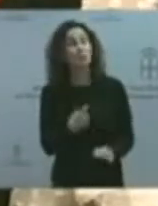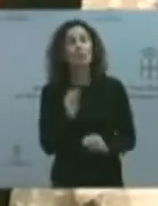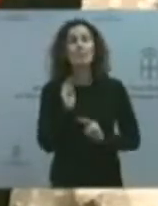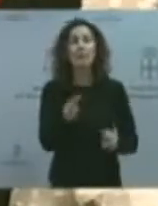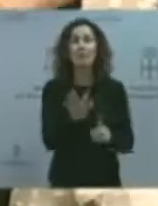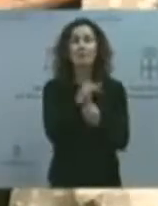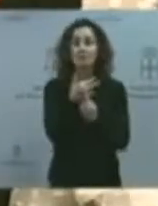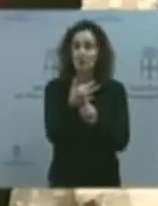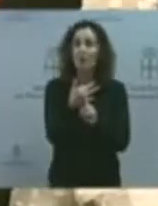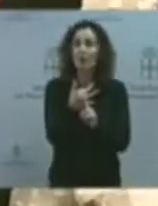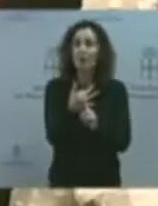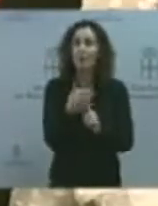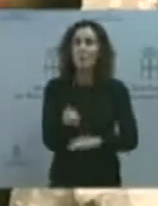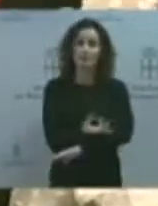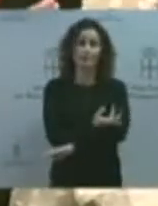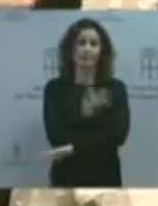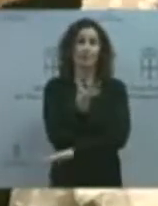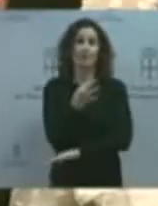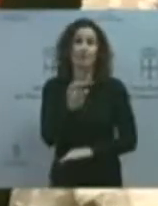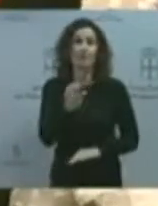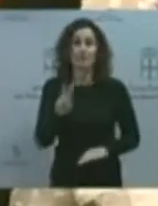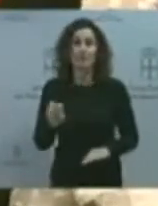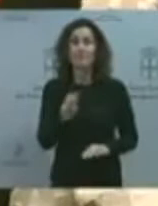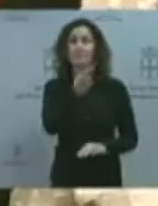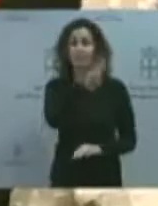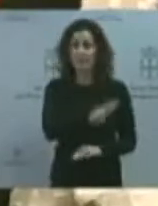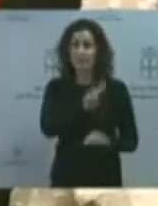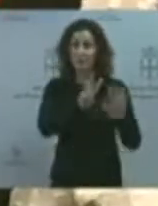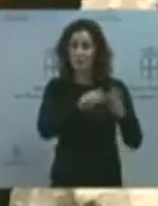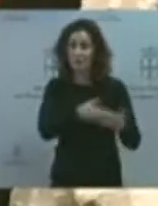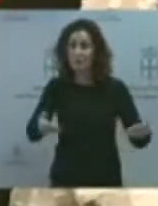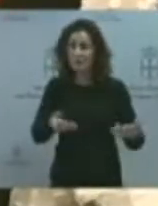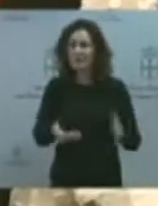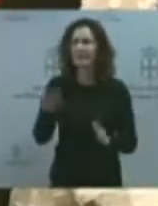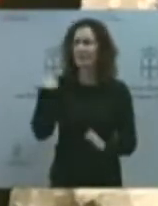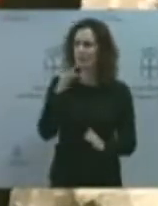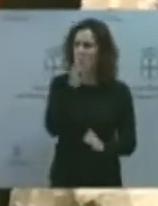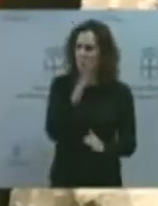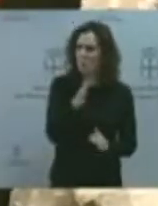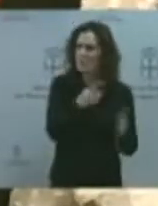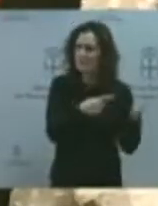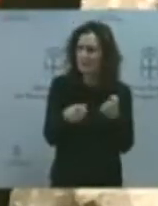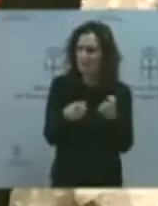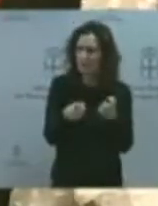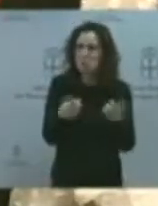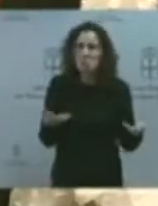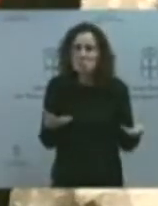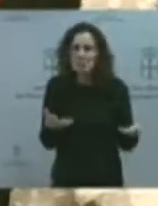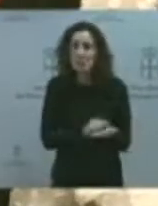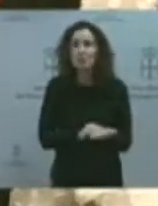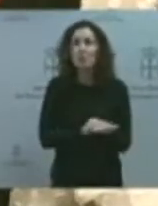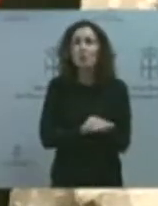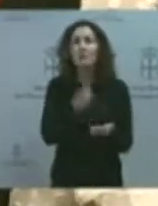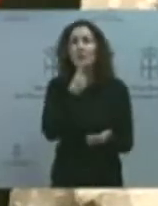28 millones van a invertir de los 600 que prometían el año pasado y, para solucionarlo, nos mandan tres de segunda mano desde Valencia. Y ustedes aplauden con las